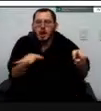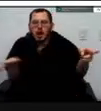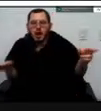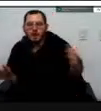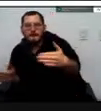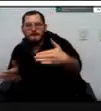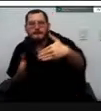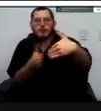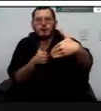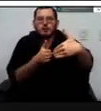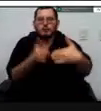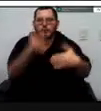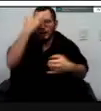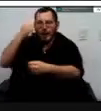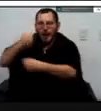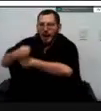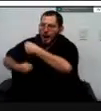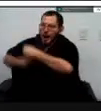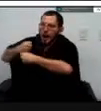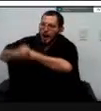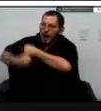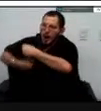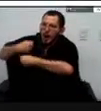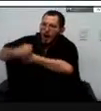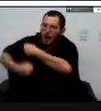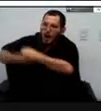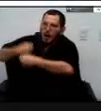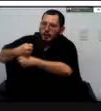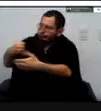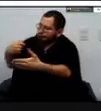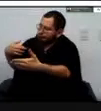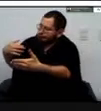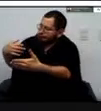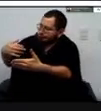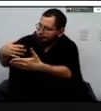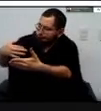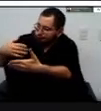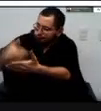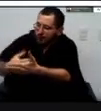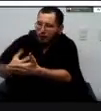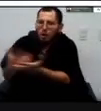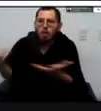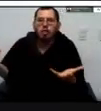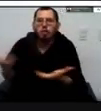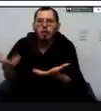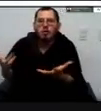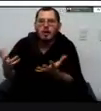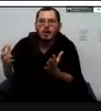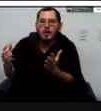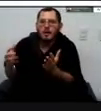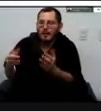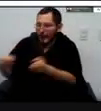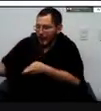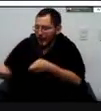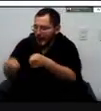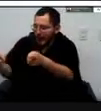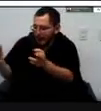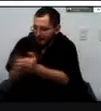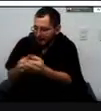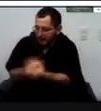pues realmente es con el mismo material de río y pues a nuestro parecer realmente no no ha funcionado entonces